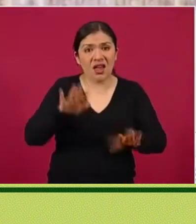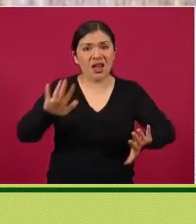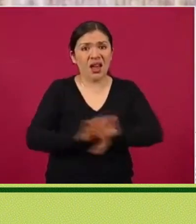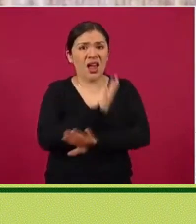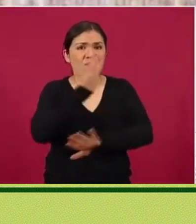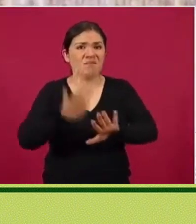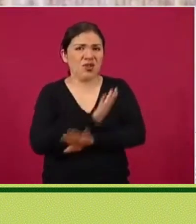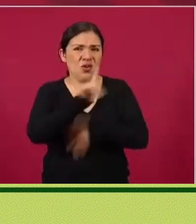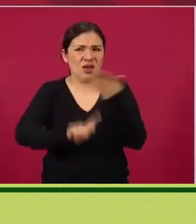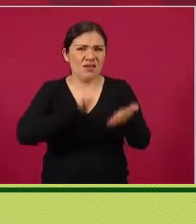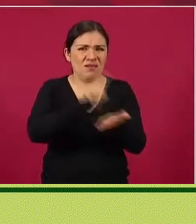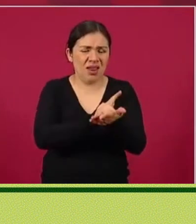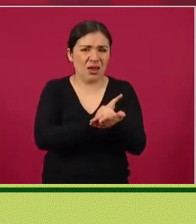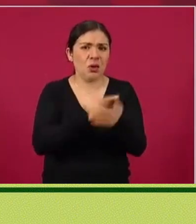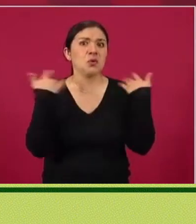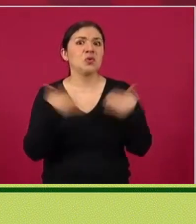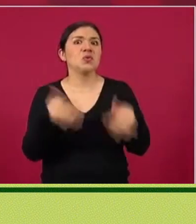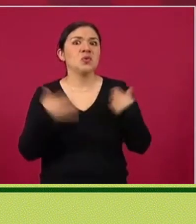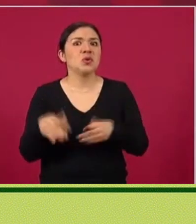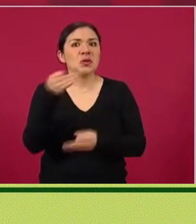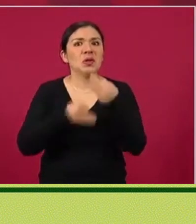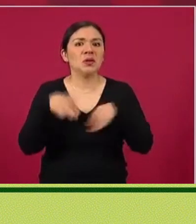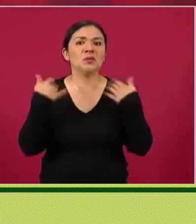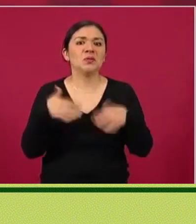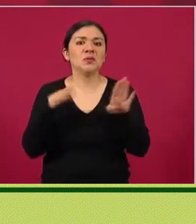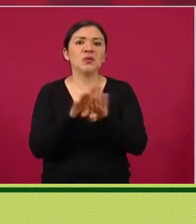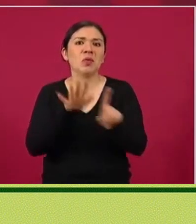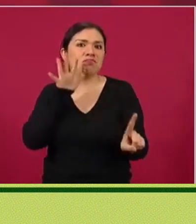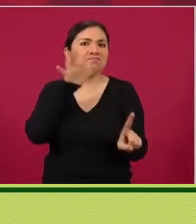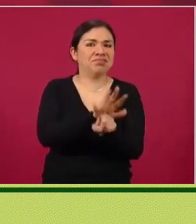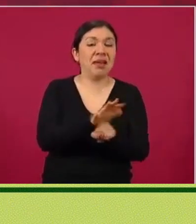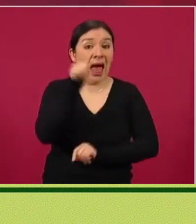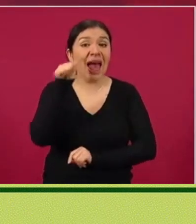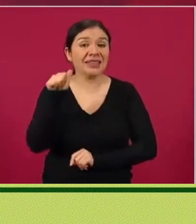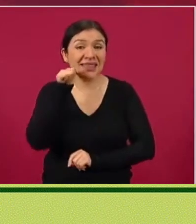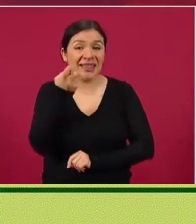le cayeron encima. Ayer le decía yo,